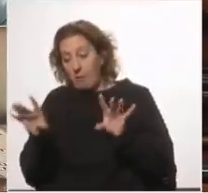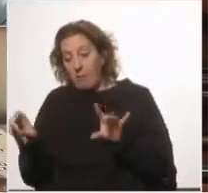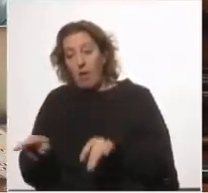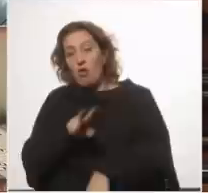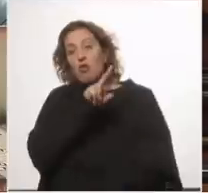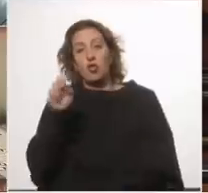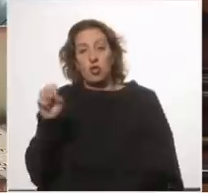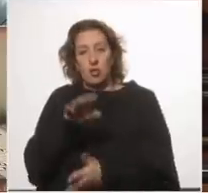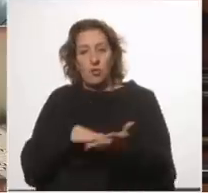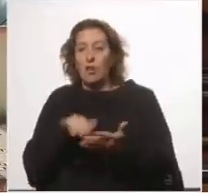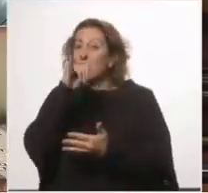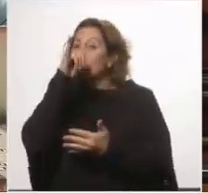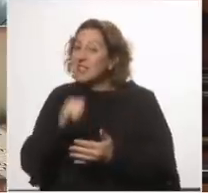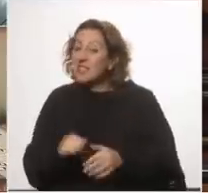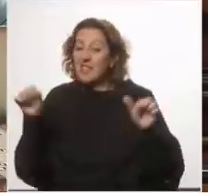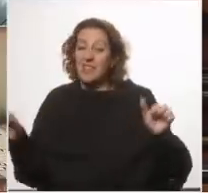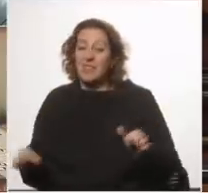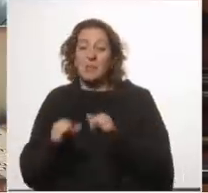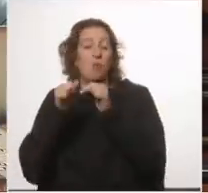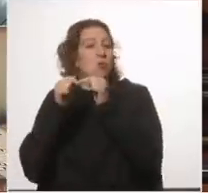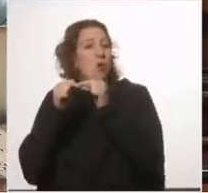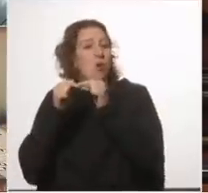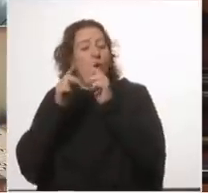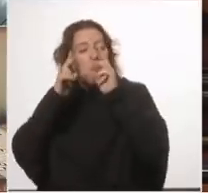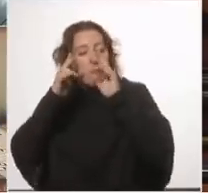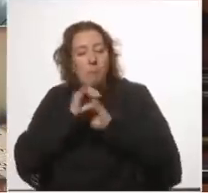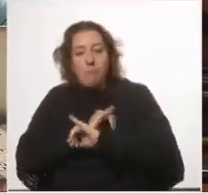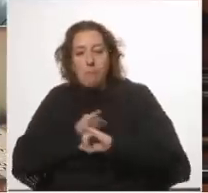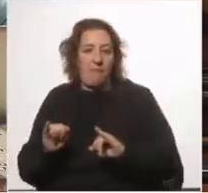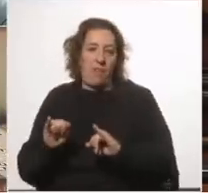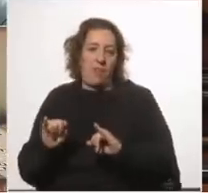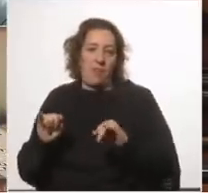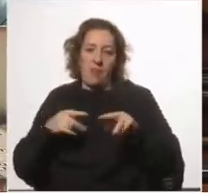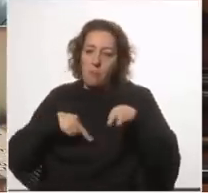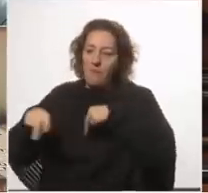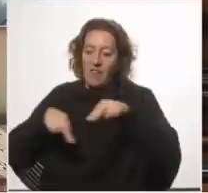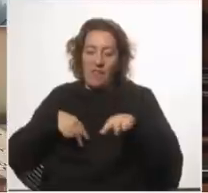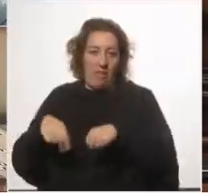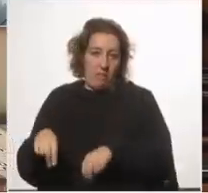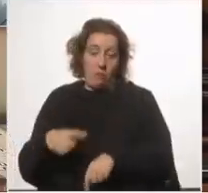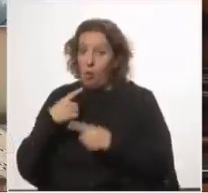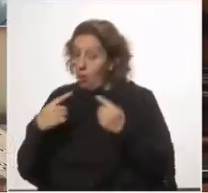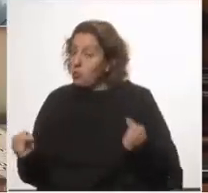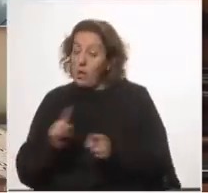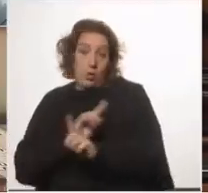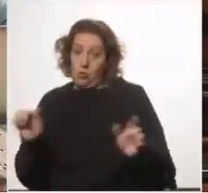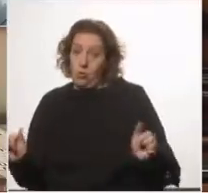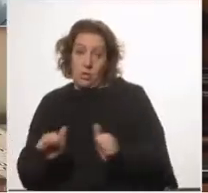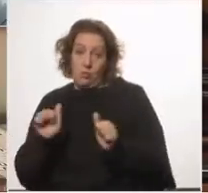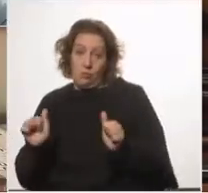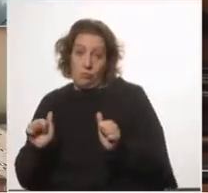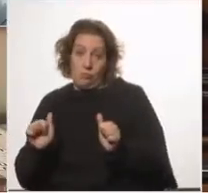si tomamos medidas fuertes de reducción de la movilidad, medidas que no se tomaron. De esto voy a hablar después.